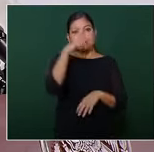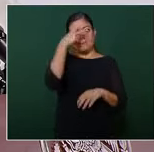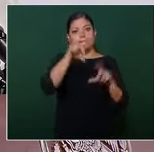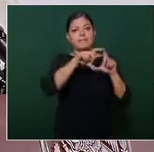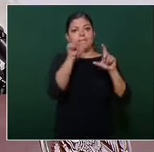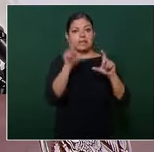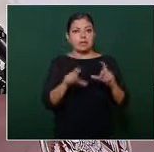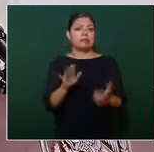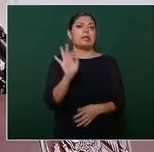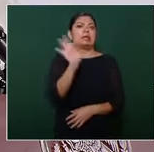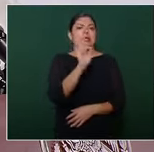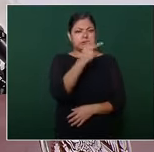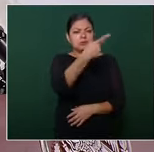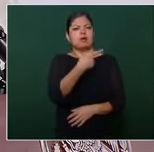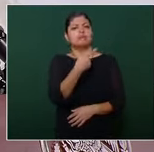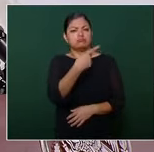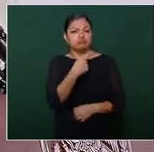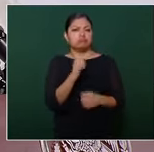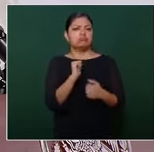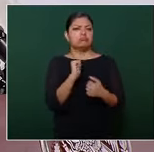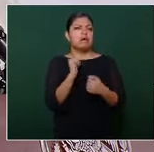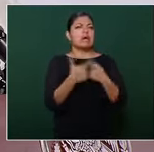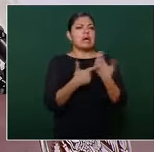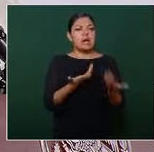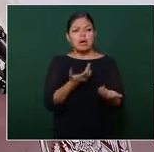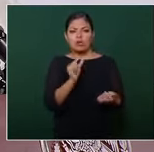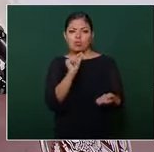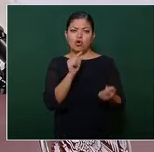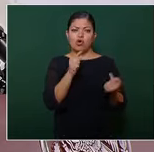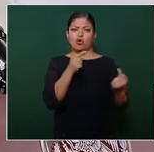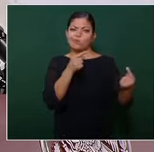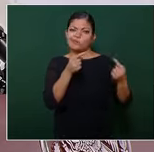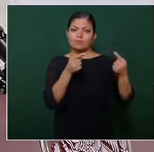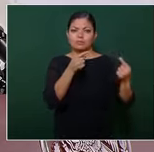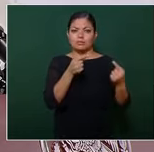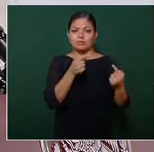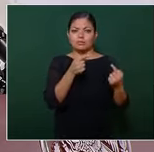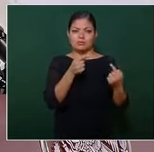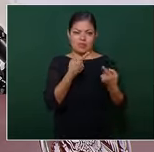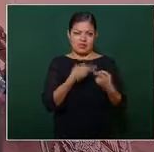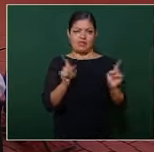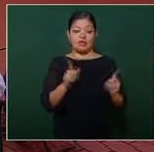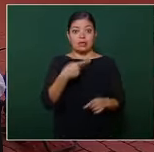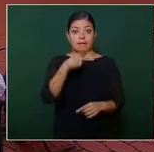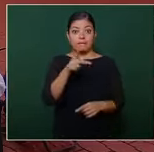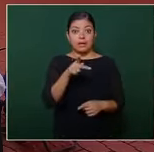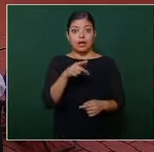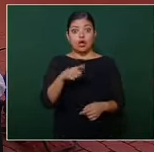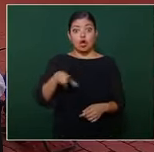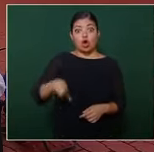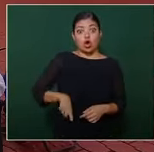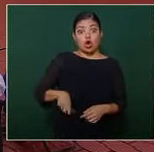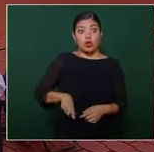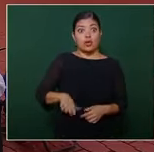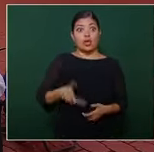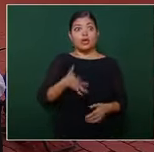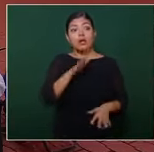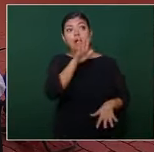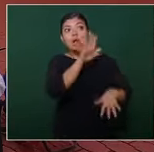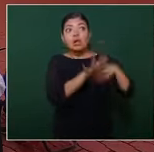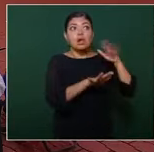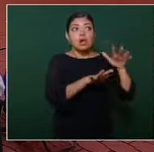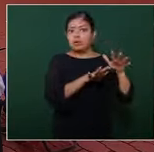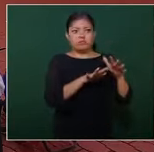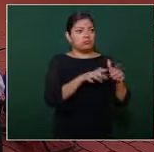Podemos tener diferencias en algunos temas, pero no podemos regatearle jamás ni al presidente ni al gobierno de la República nuestro